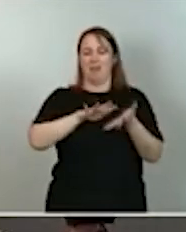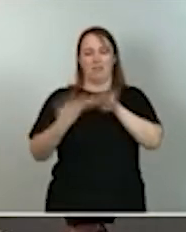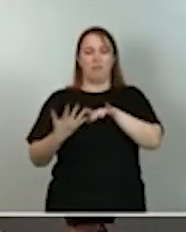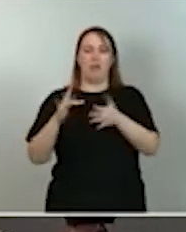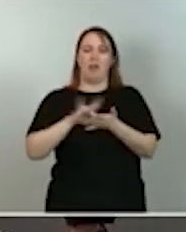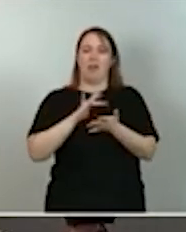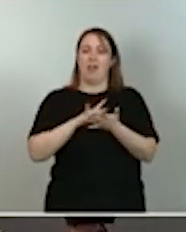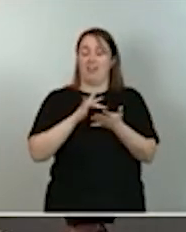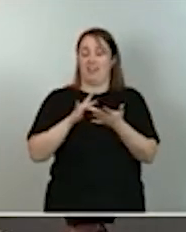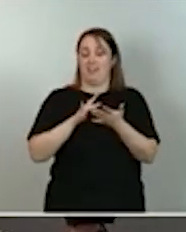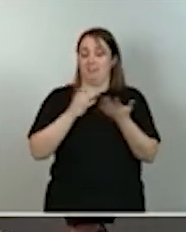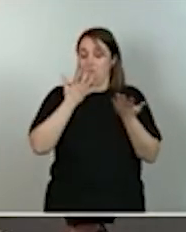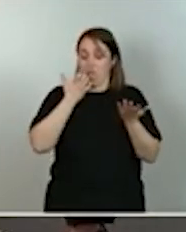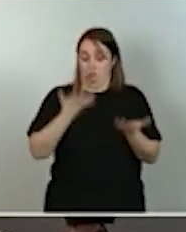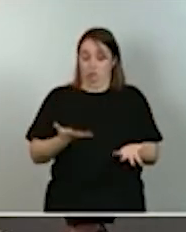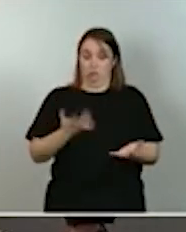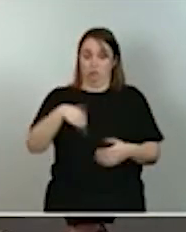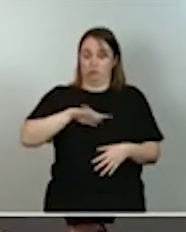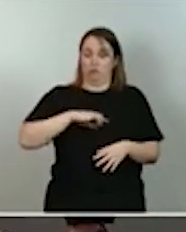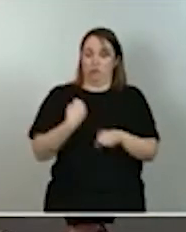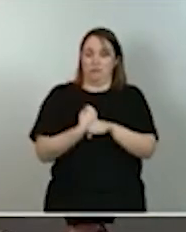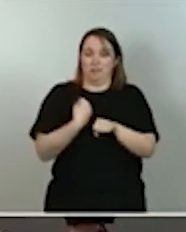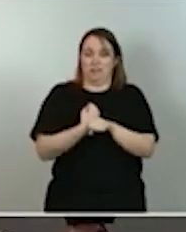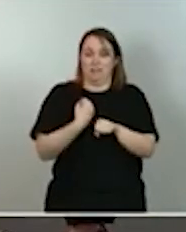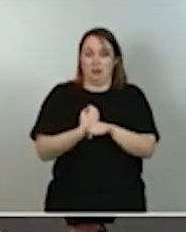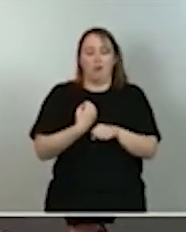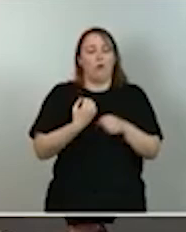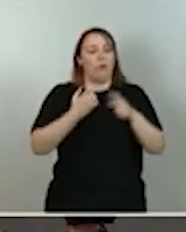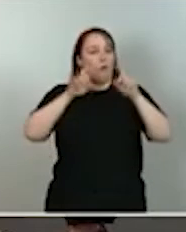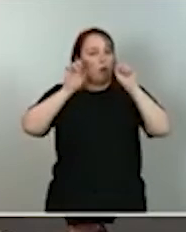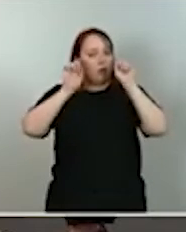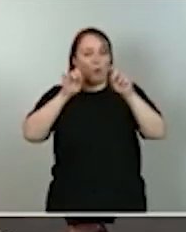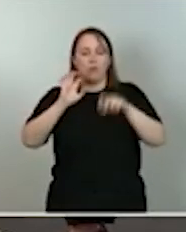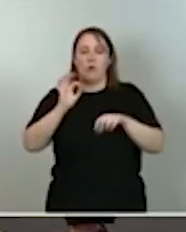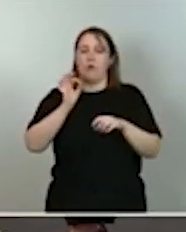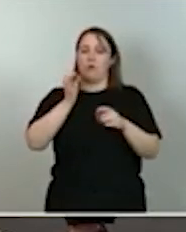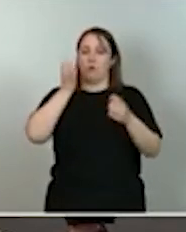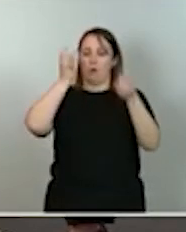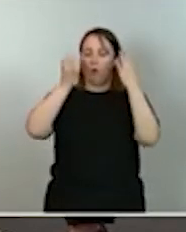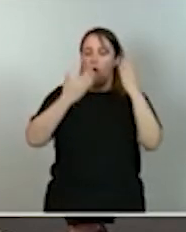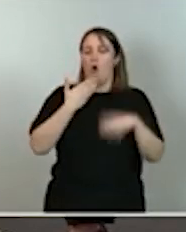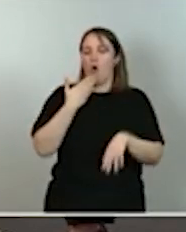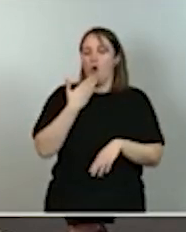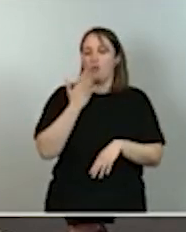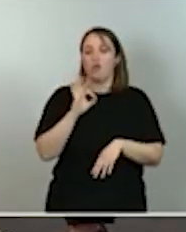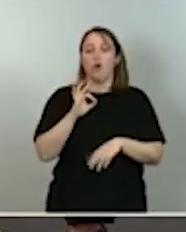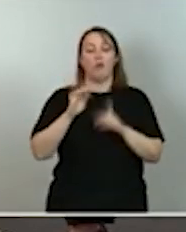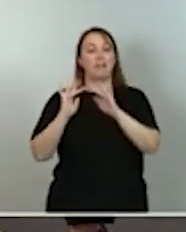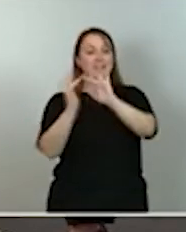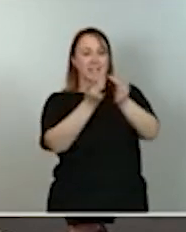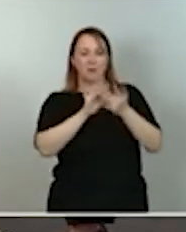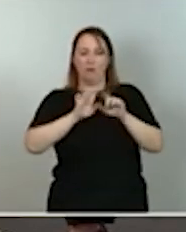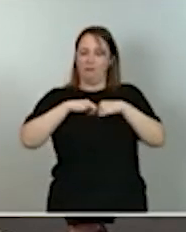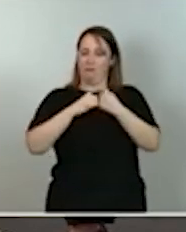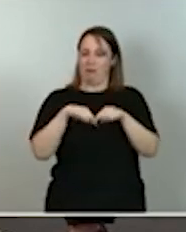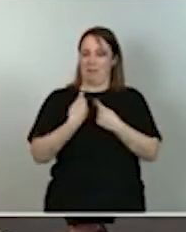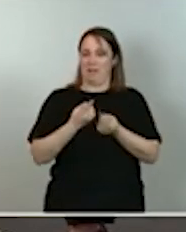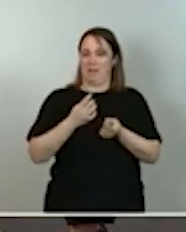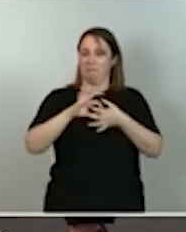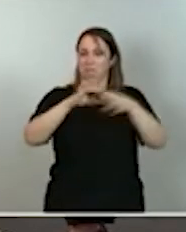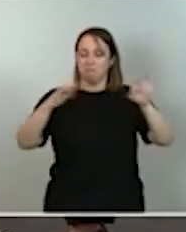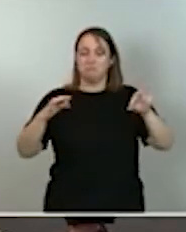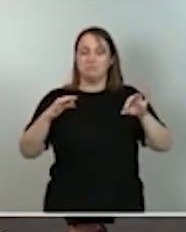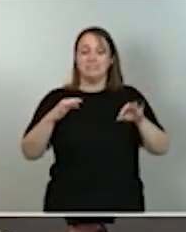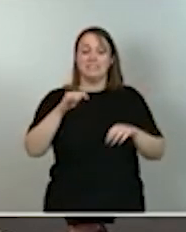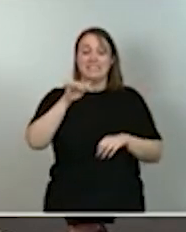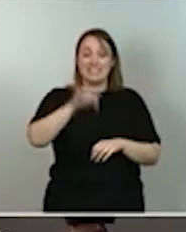digital nuestro trabajo, la educación, el ocio, las relaciones familiares e interpersonales. Esta sobredigitalización ha